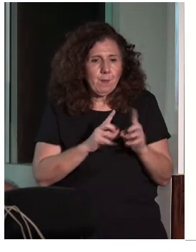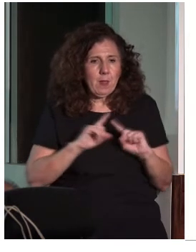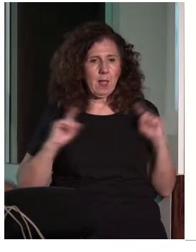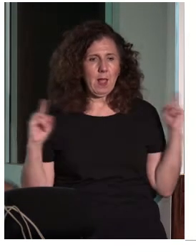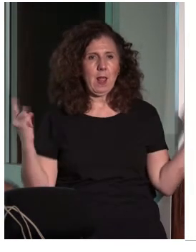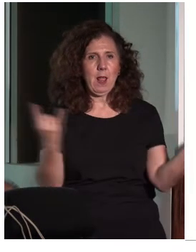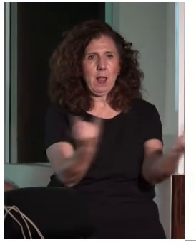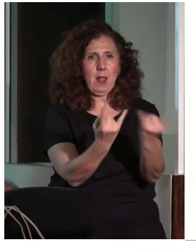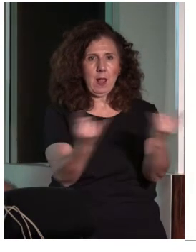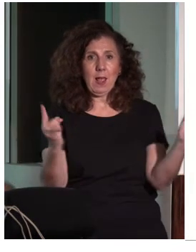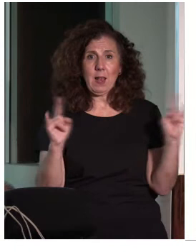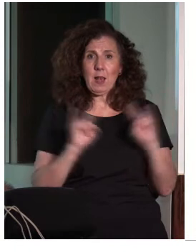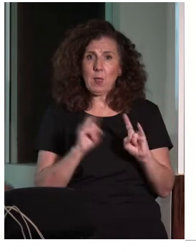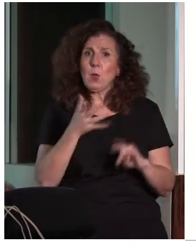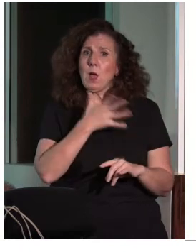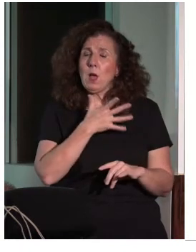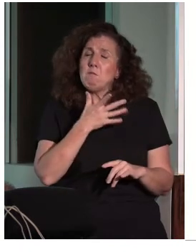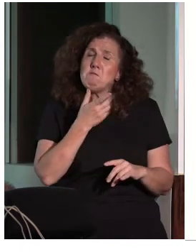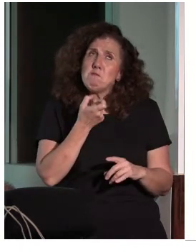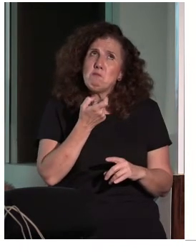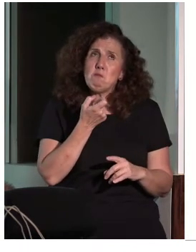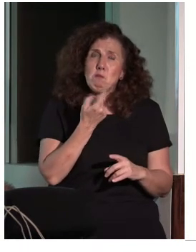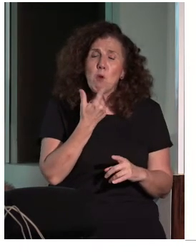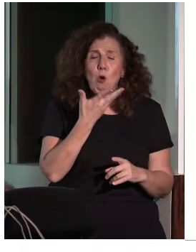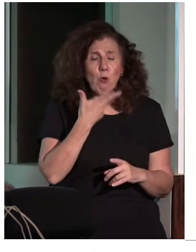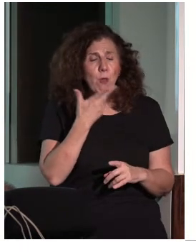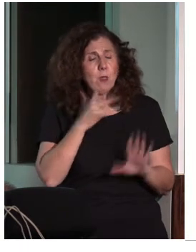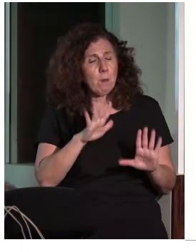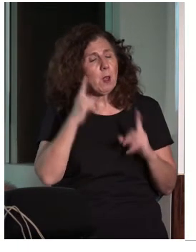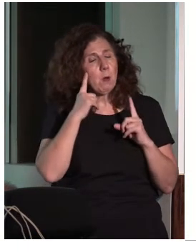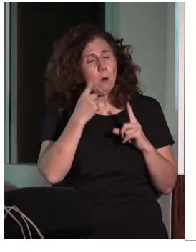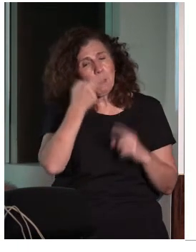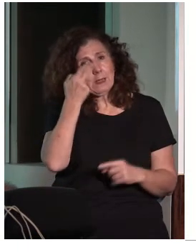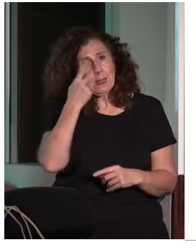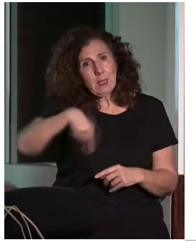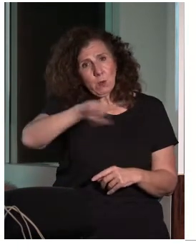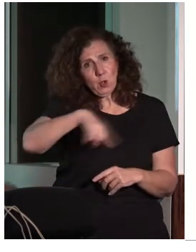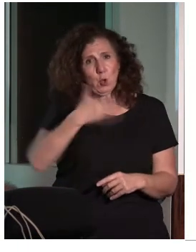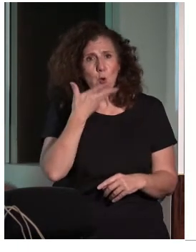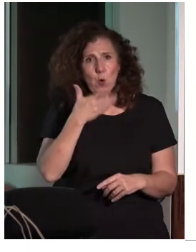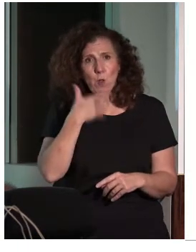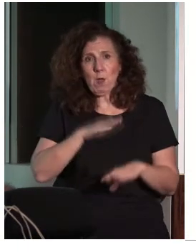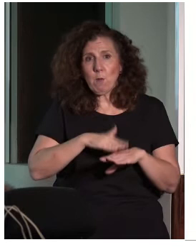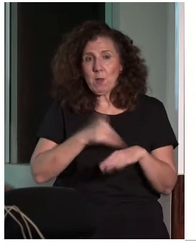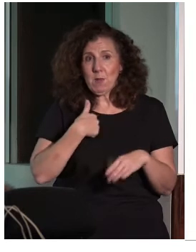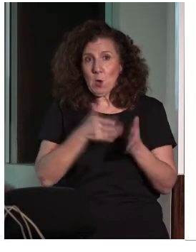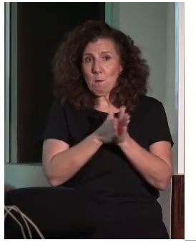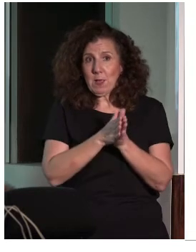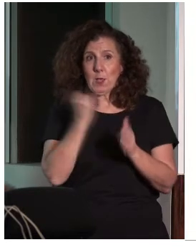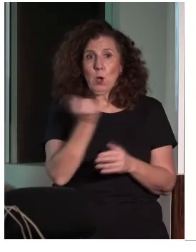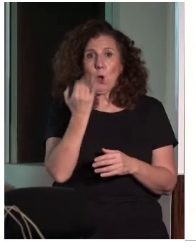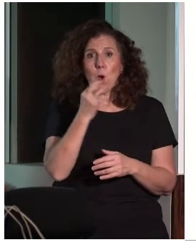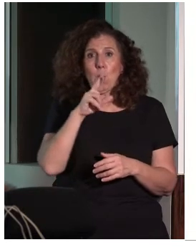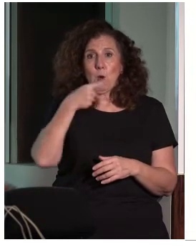desconocido, también nos interesa que ustedes los conozcan. Ahora les voy a explicar un poco, porque mi compañero Jorge, que trabaja en el